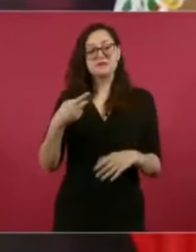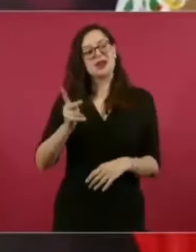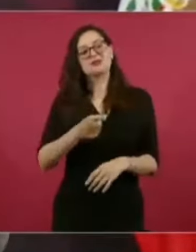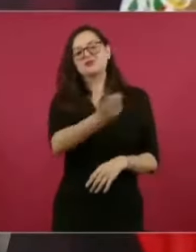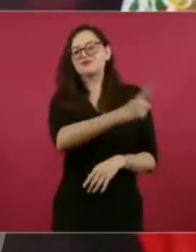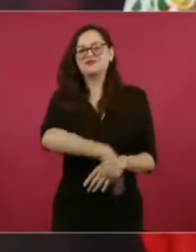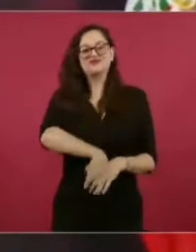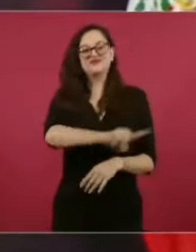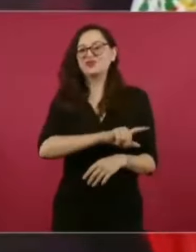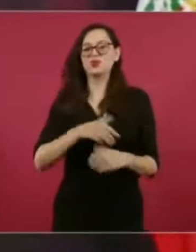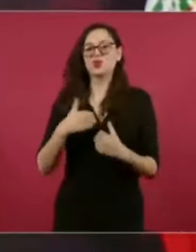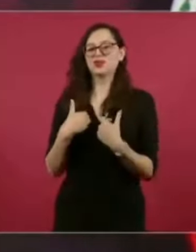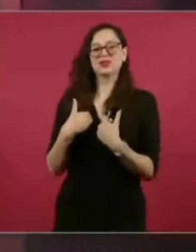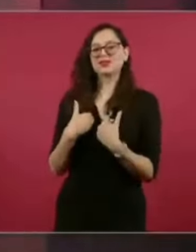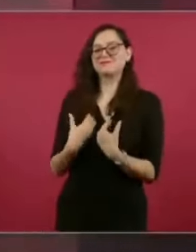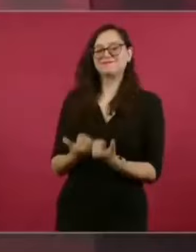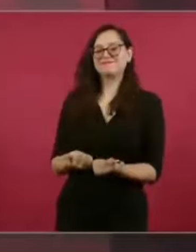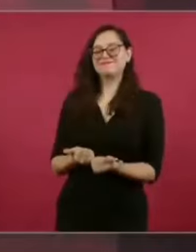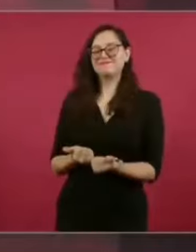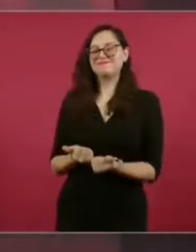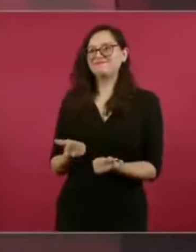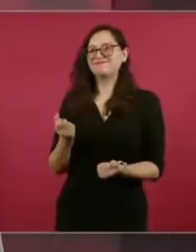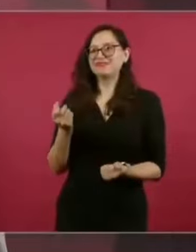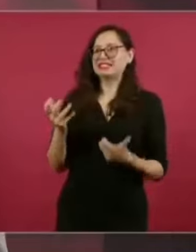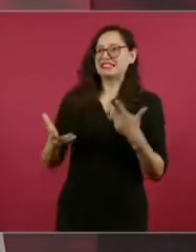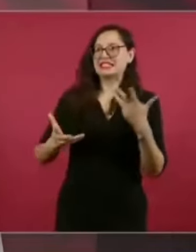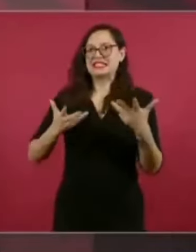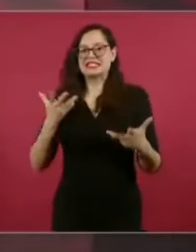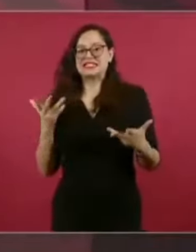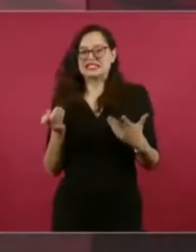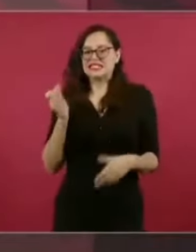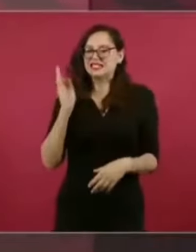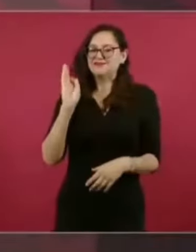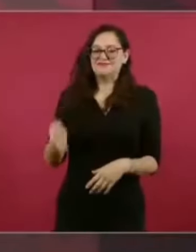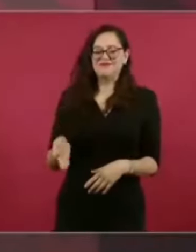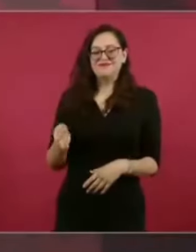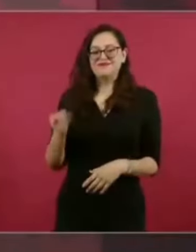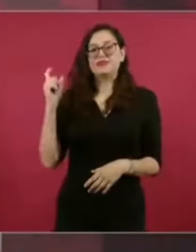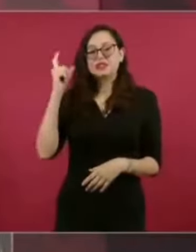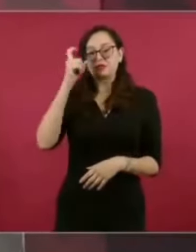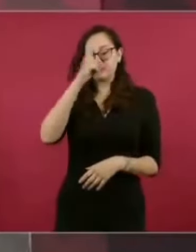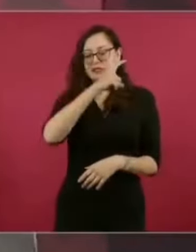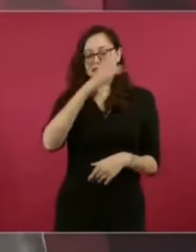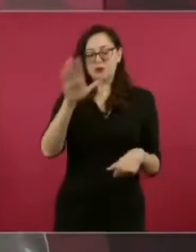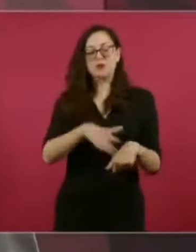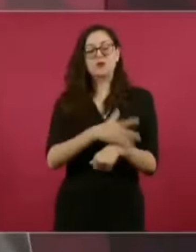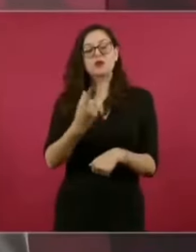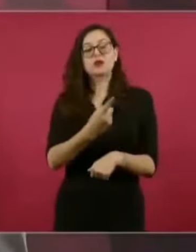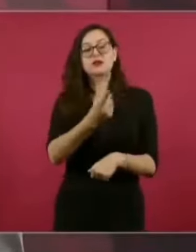aceptarlo porque para ellos,